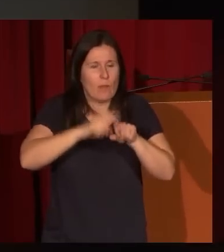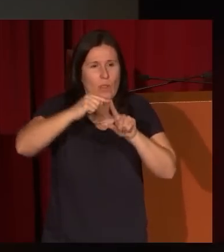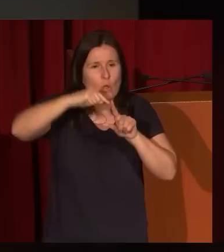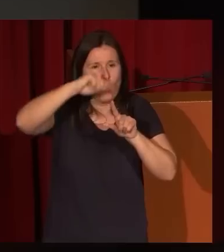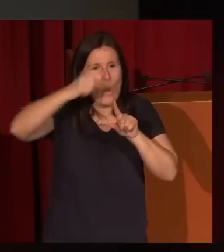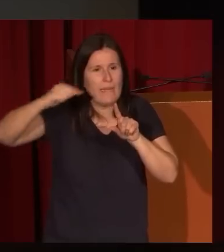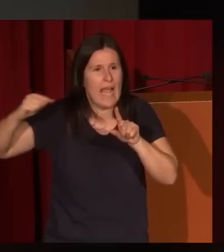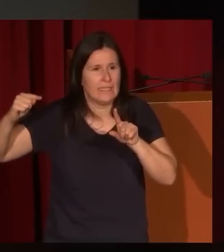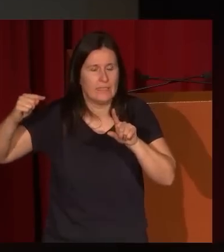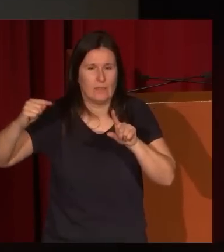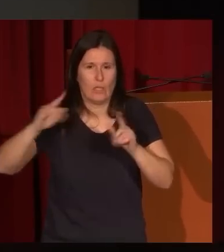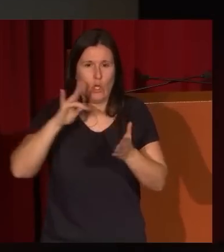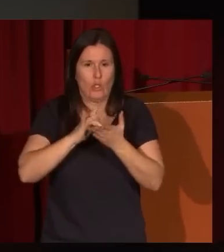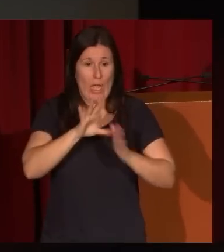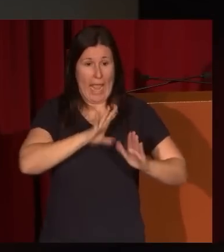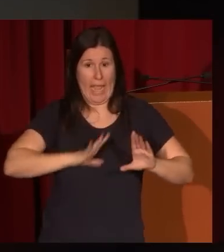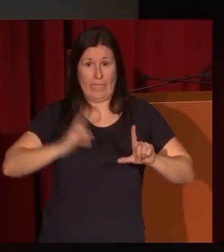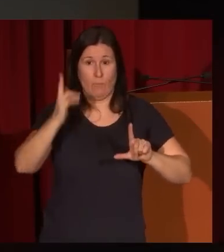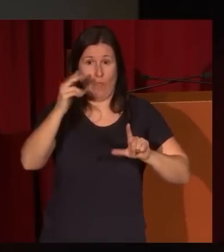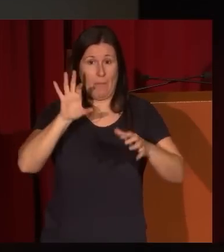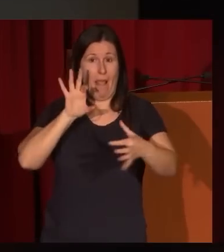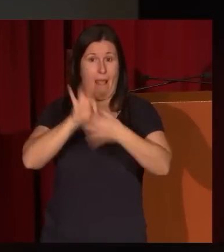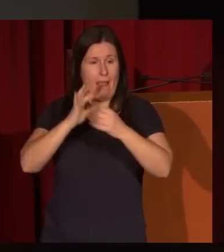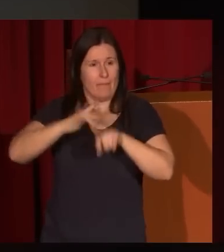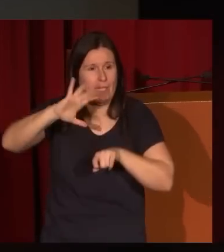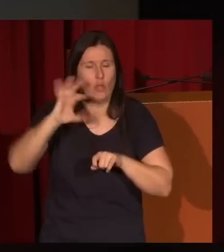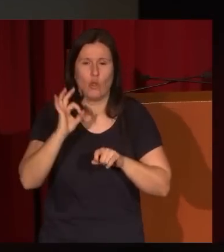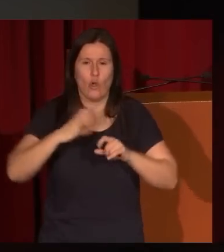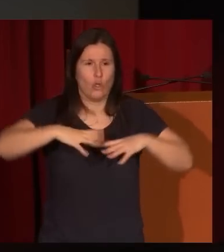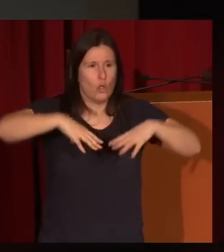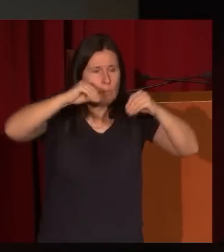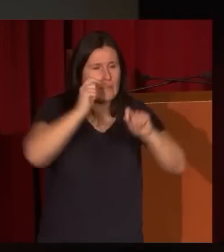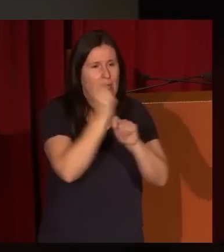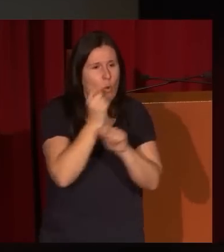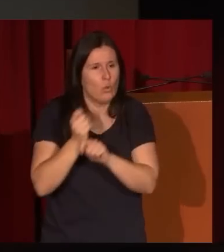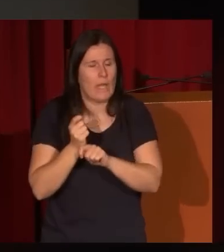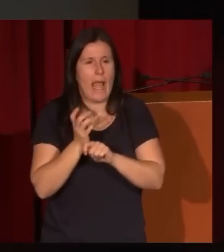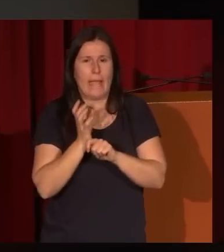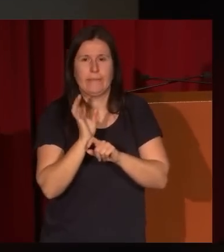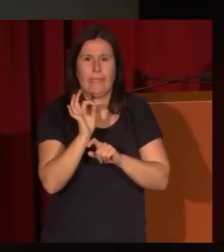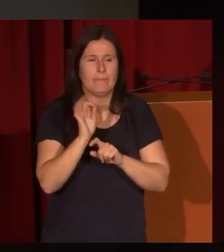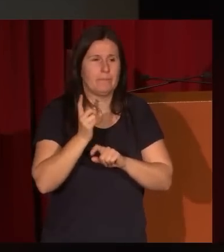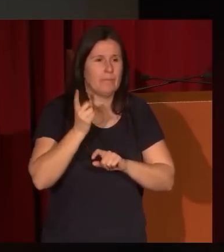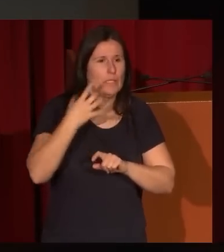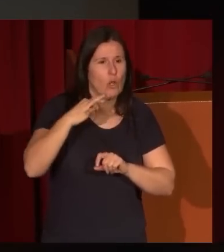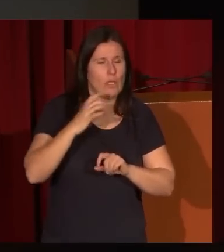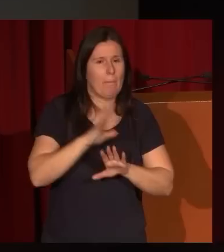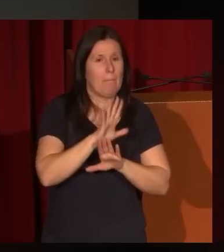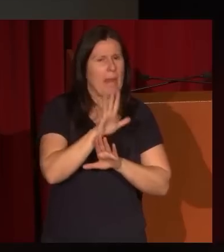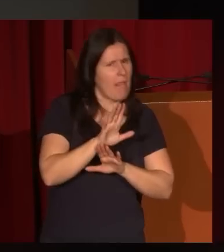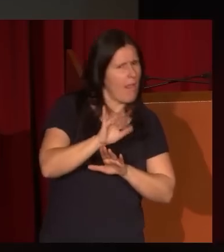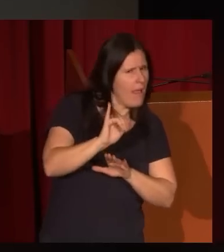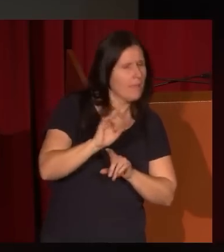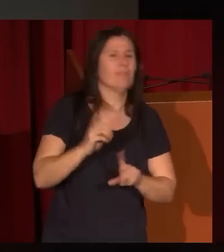a la hora de esbozar brillos o esculturas o tallas que están simplemente insinuadas